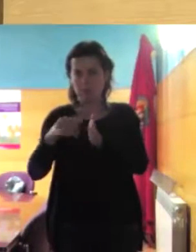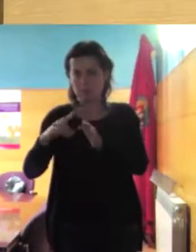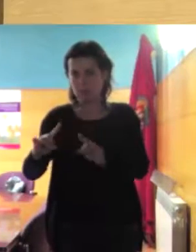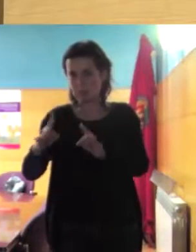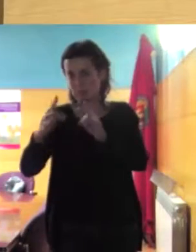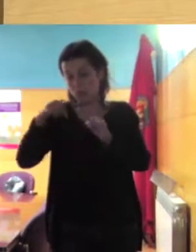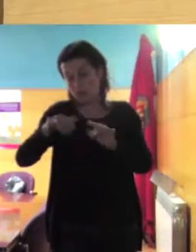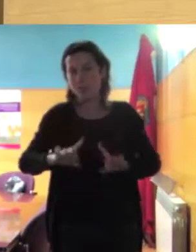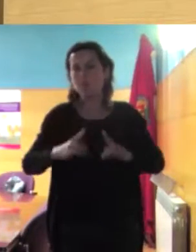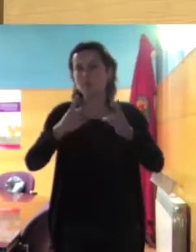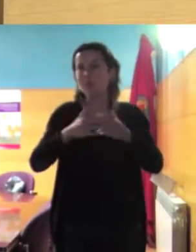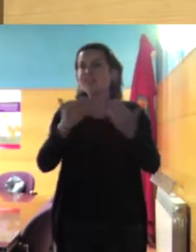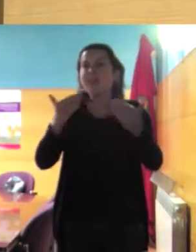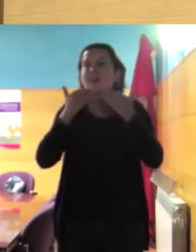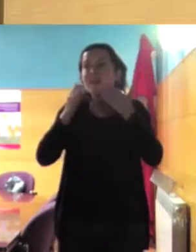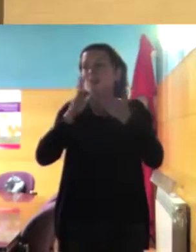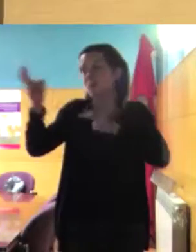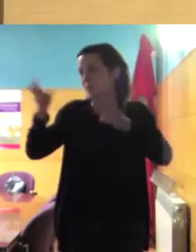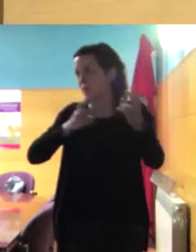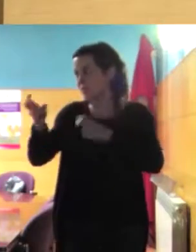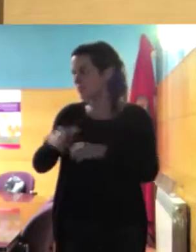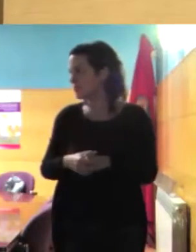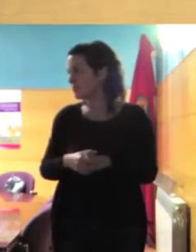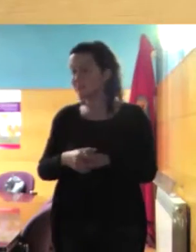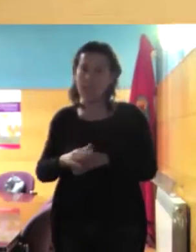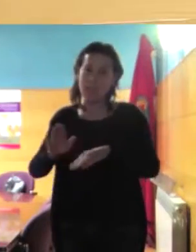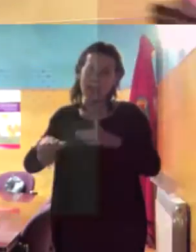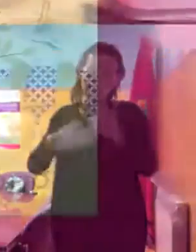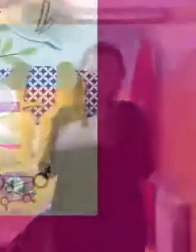gracias y dando las gracias a la ya por habernos aquí gracias gracias